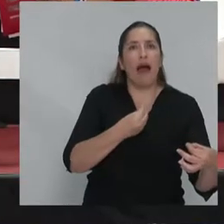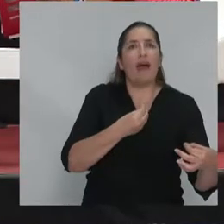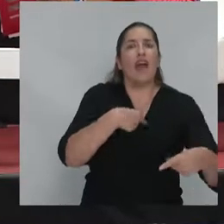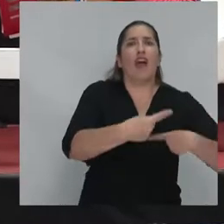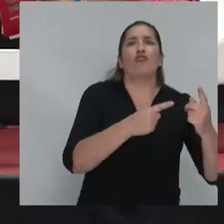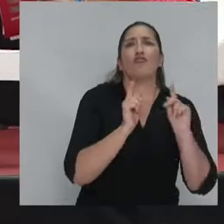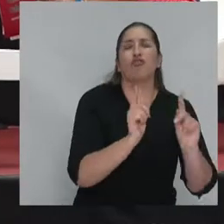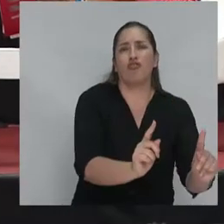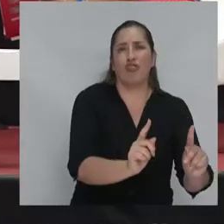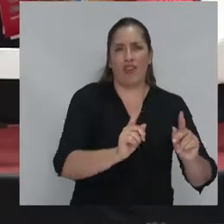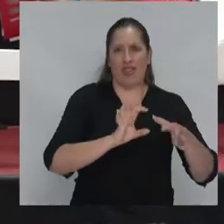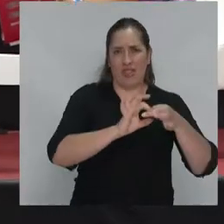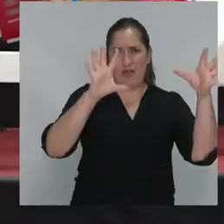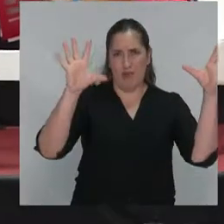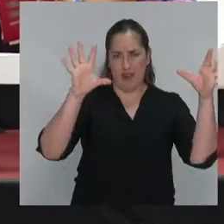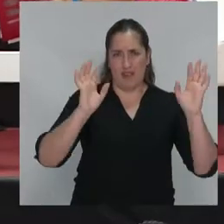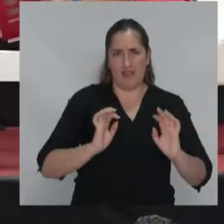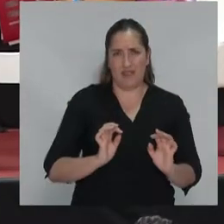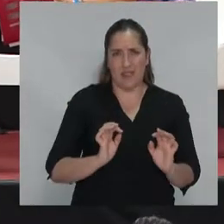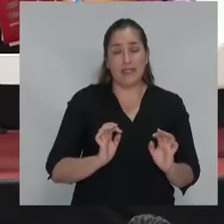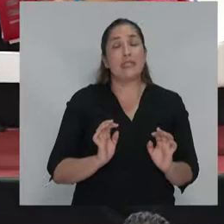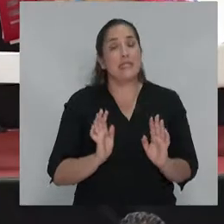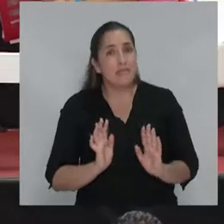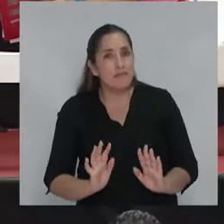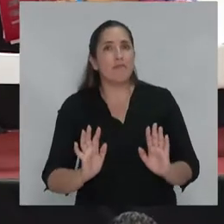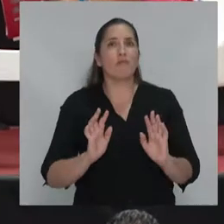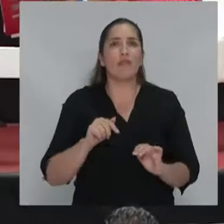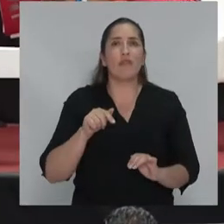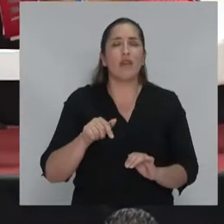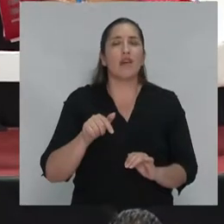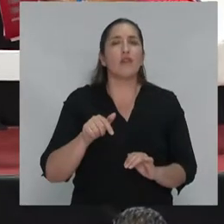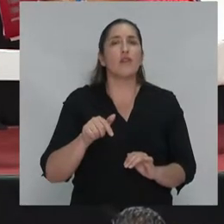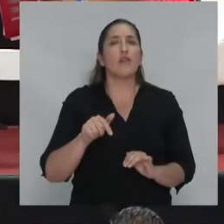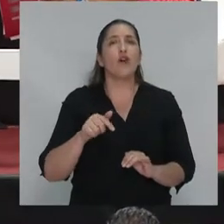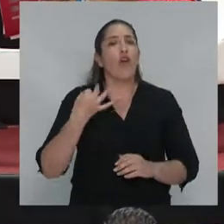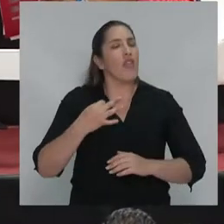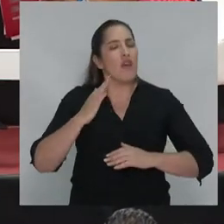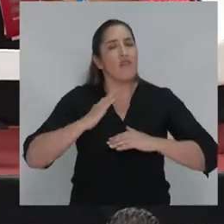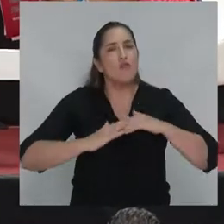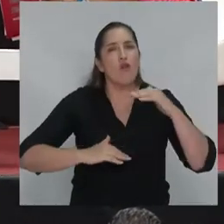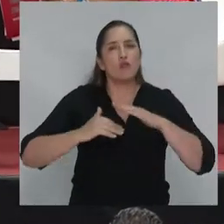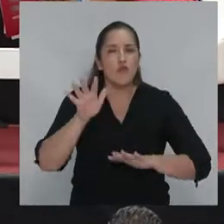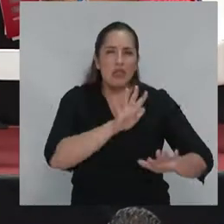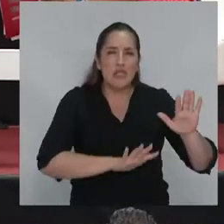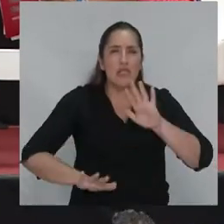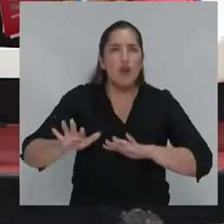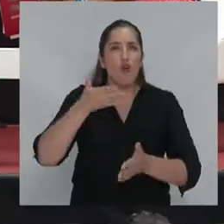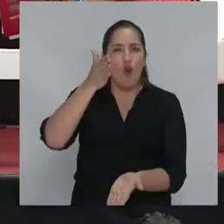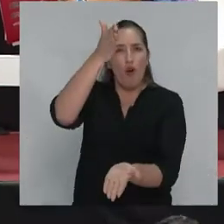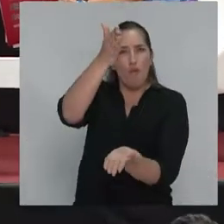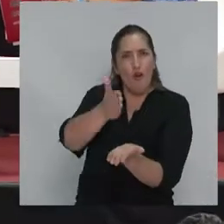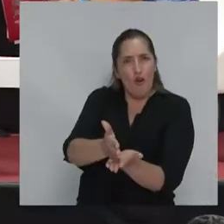democracia, pero eso evidentemente implica que uno vaya a construir una frontera, porque